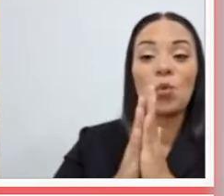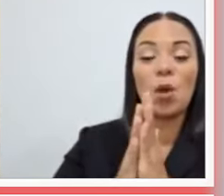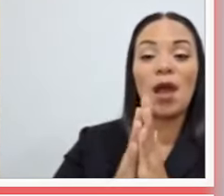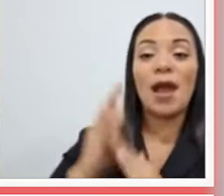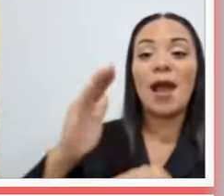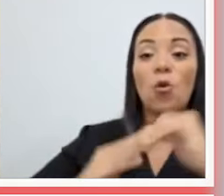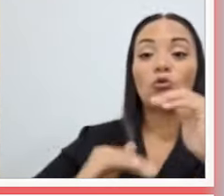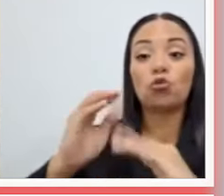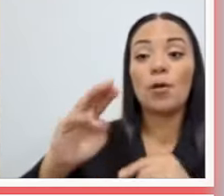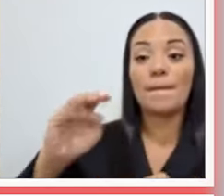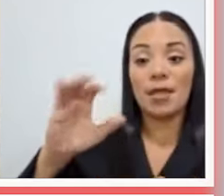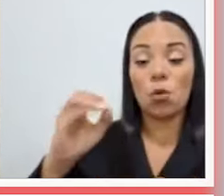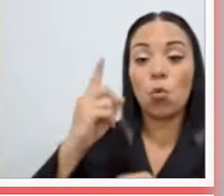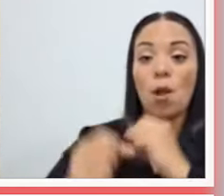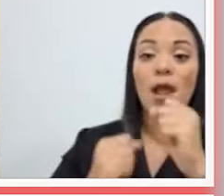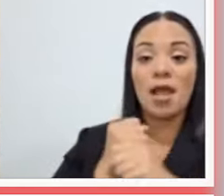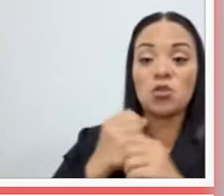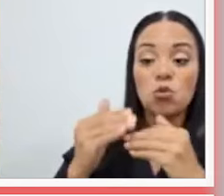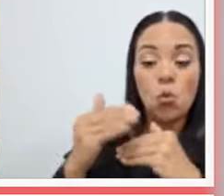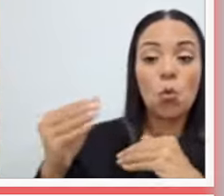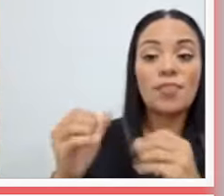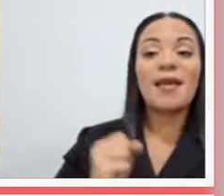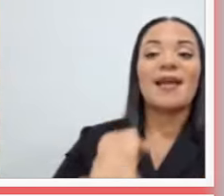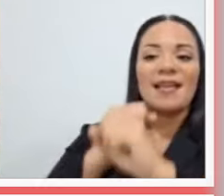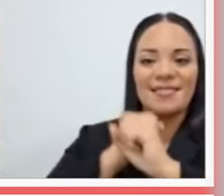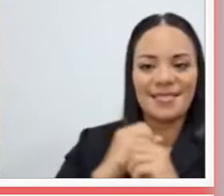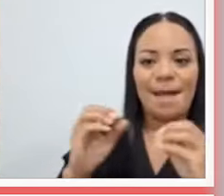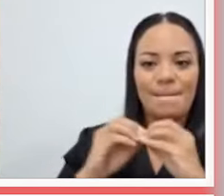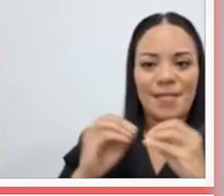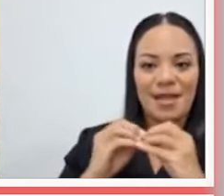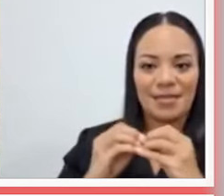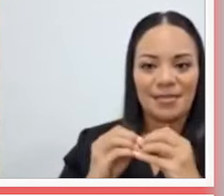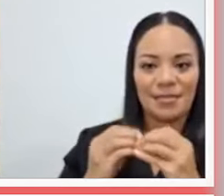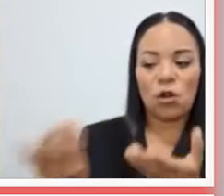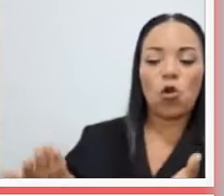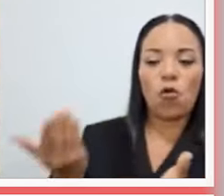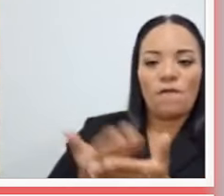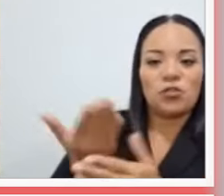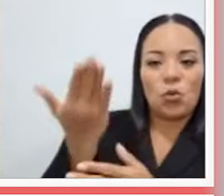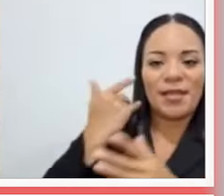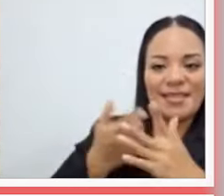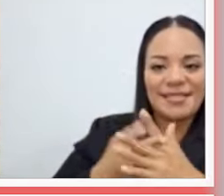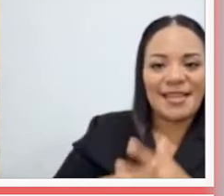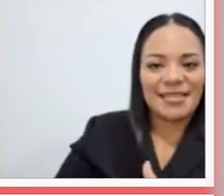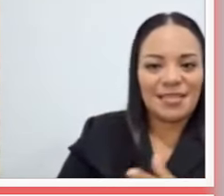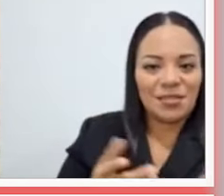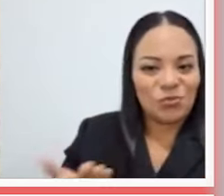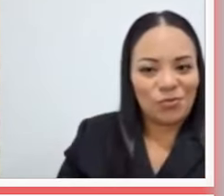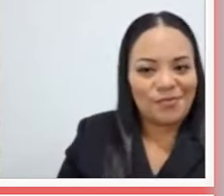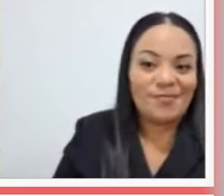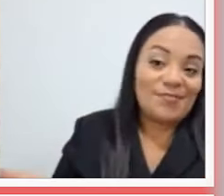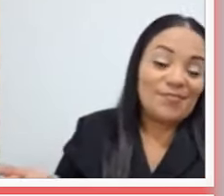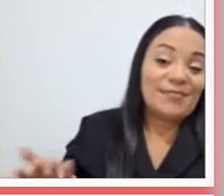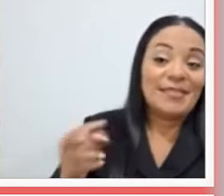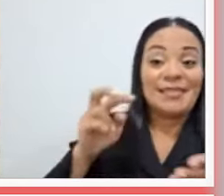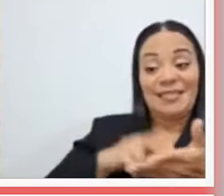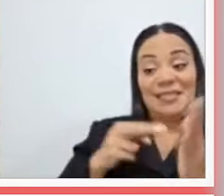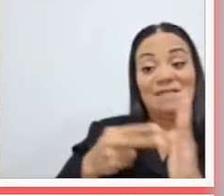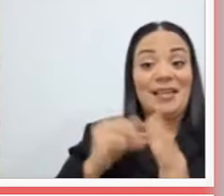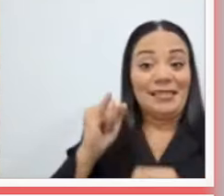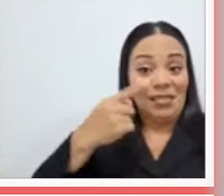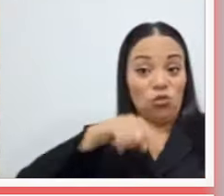MECO un año más de garantía de lo que había ofrecido inicialmente. Entonces, mire, si eso es un traje a la medida,